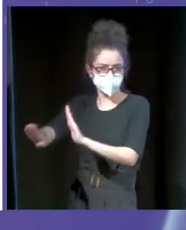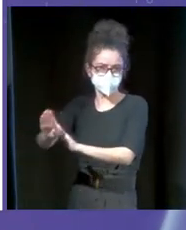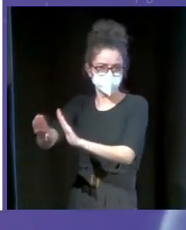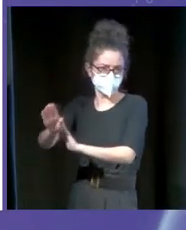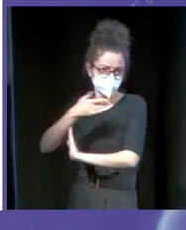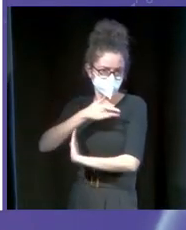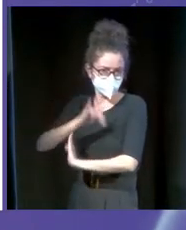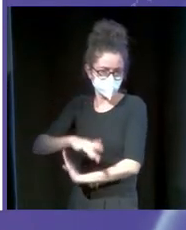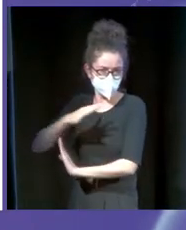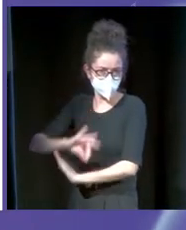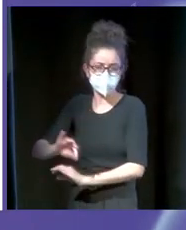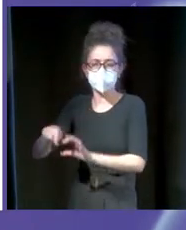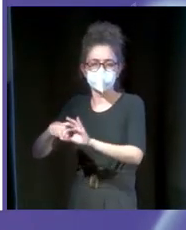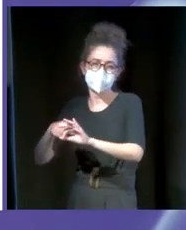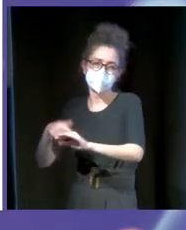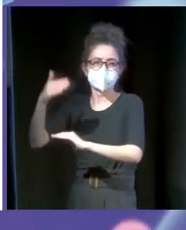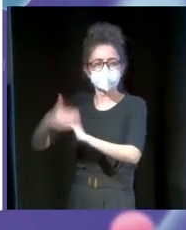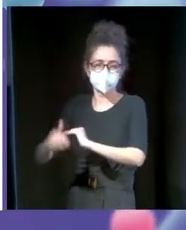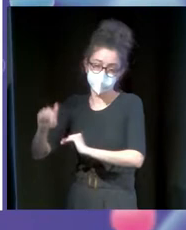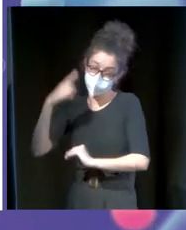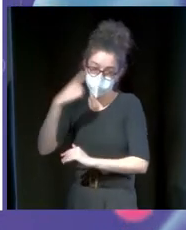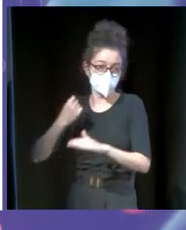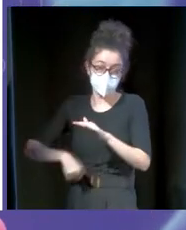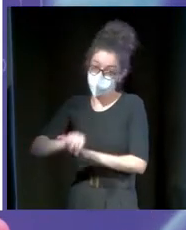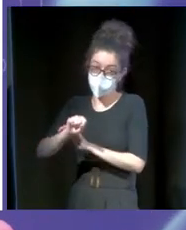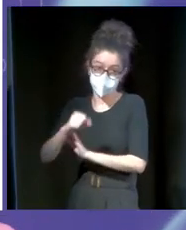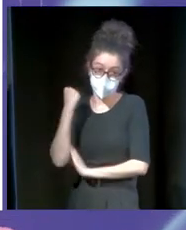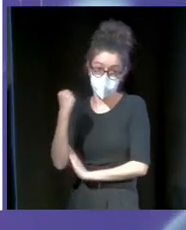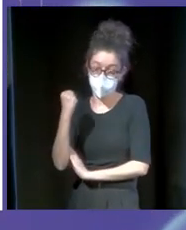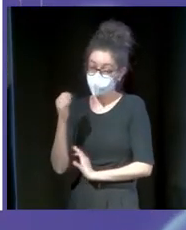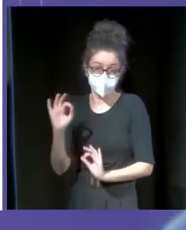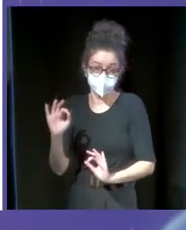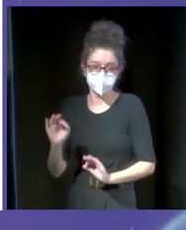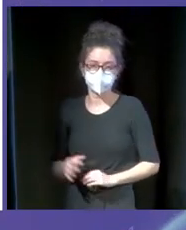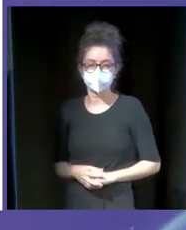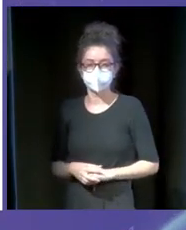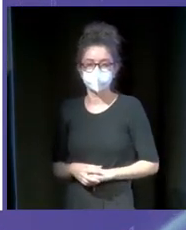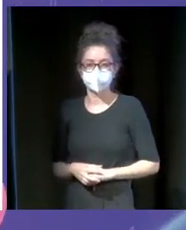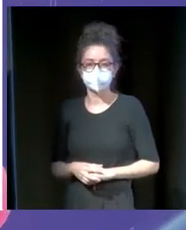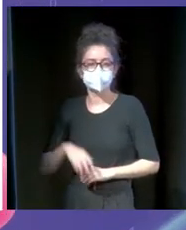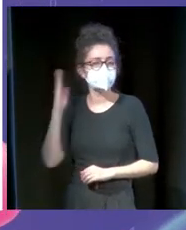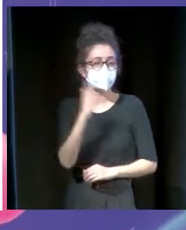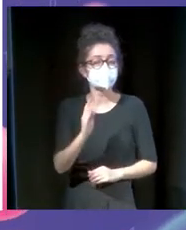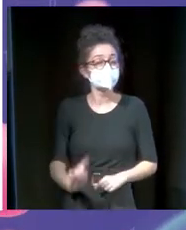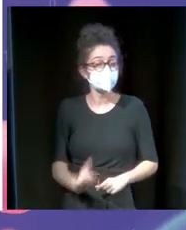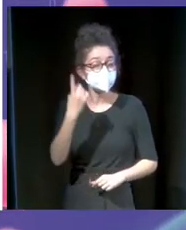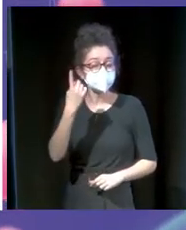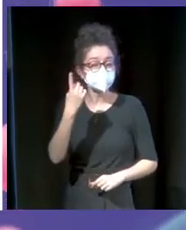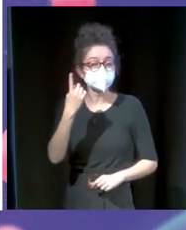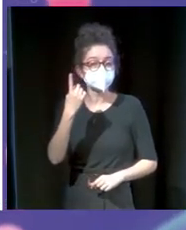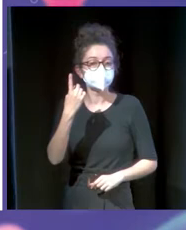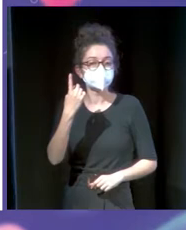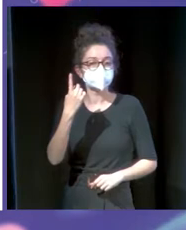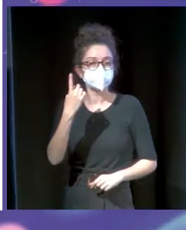otra forma, ellos tenían los aforos menos limitados. Todos sabemos lo que mueve el fútbol. Eso es inevitable. ¿Y a qué afectó más? Pues afectó más al